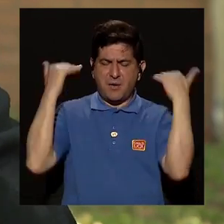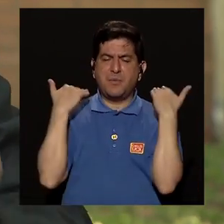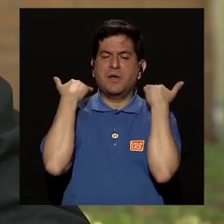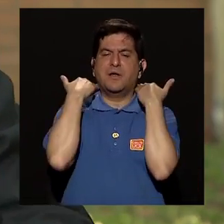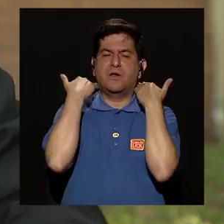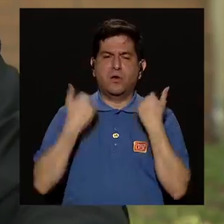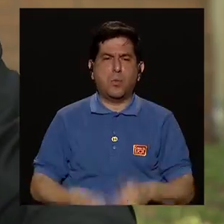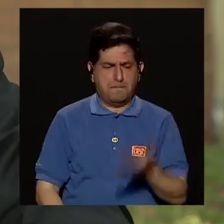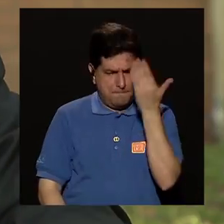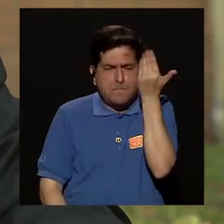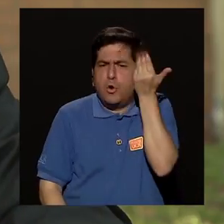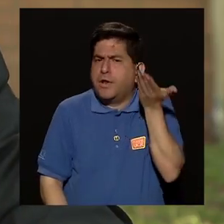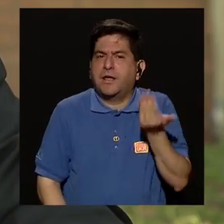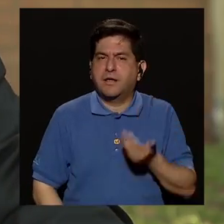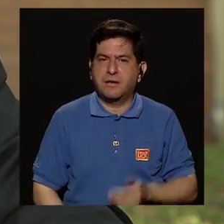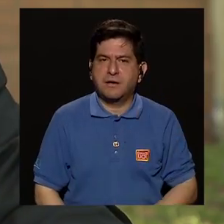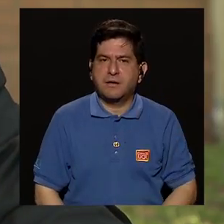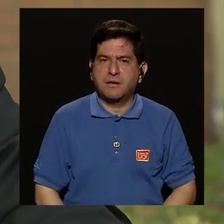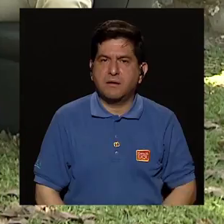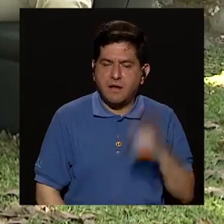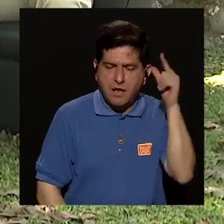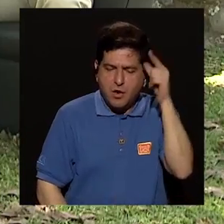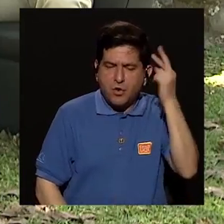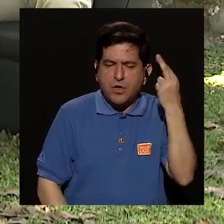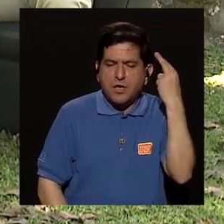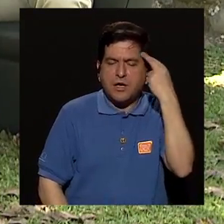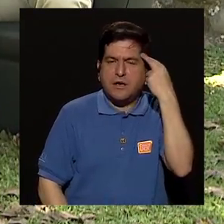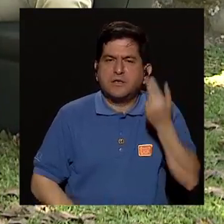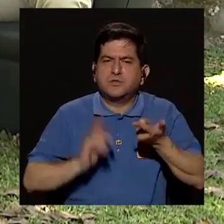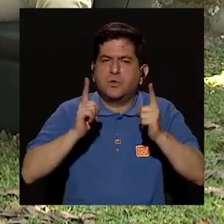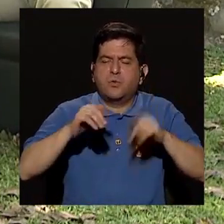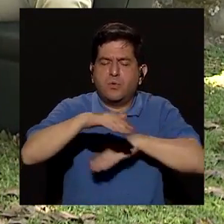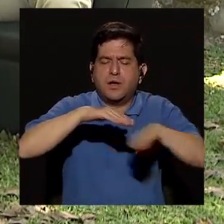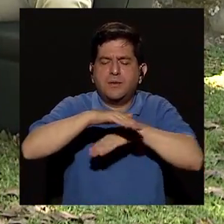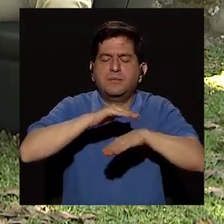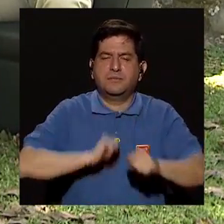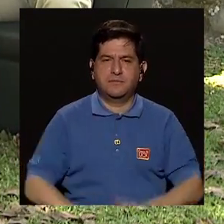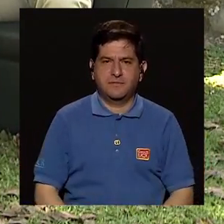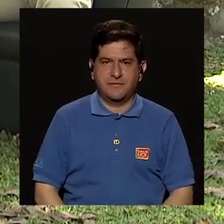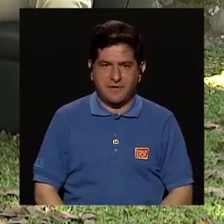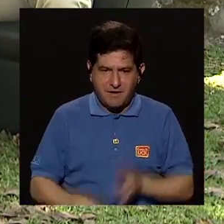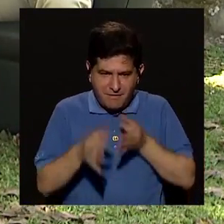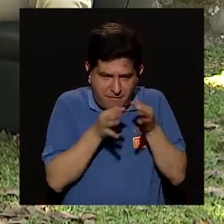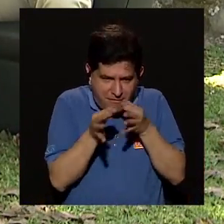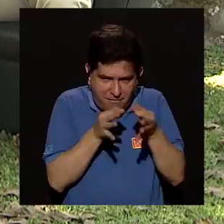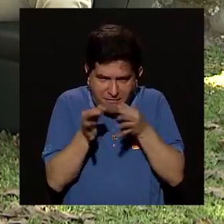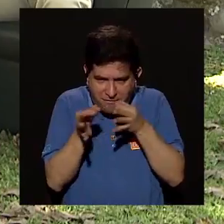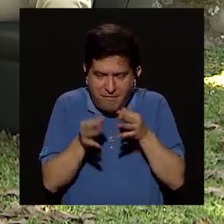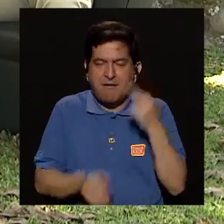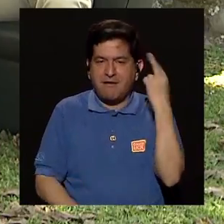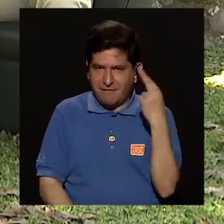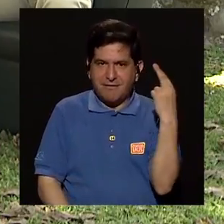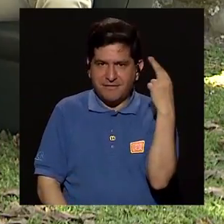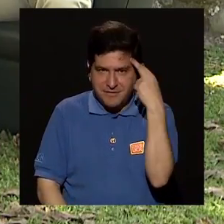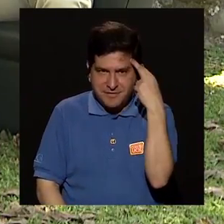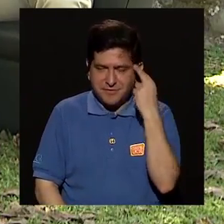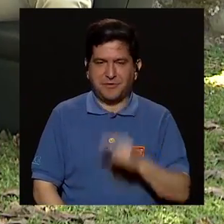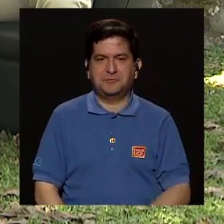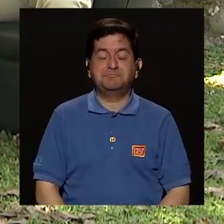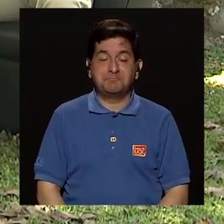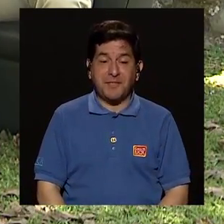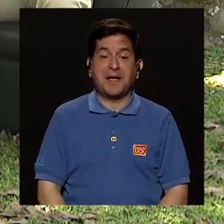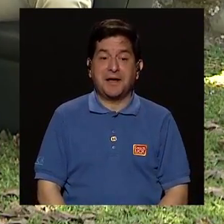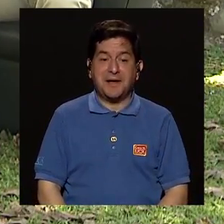el pelo corto cuál es la lógica de ir con el pelo corto cuál es el fundamento entonces si logramos explicar cuál es el fundamento